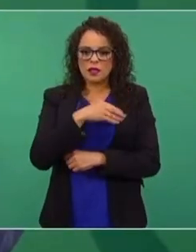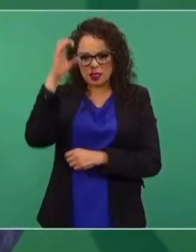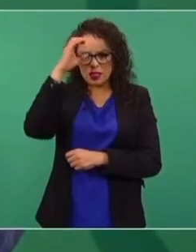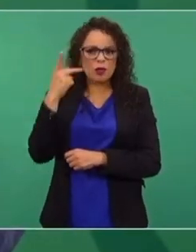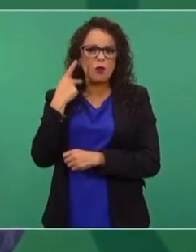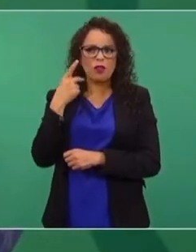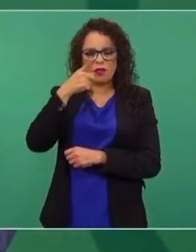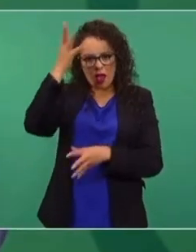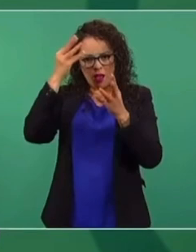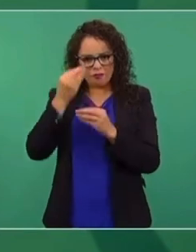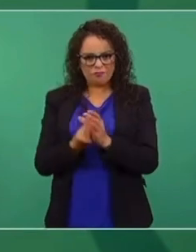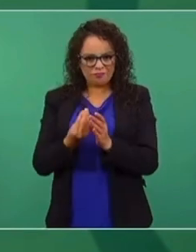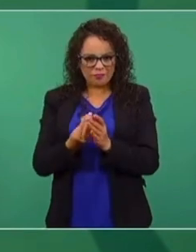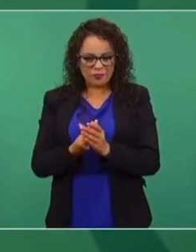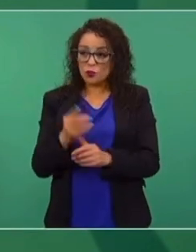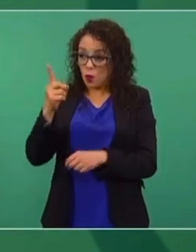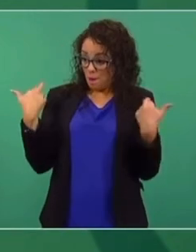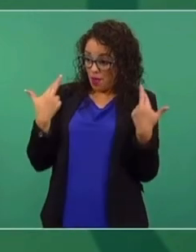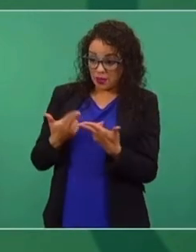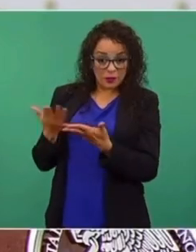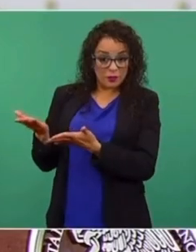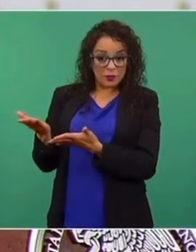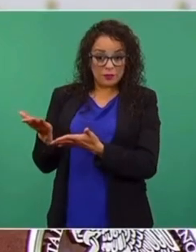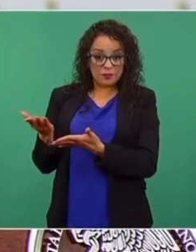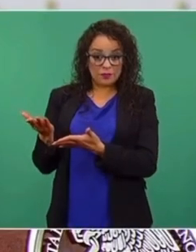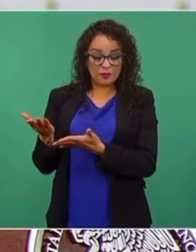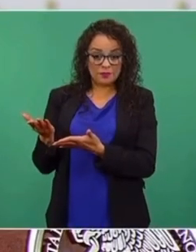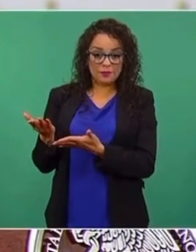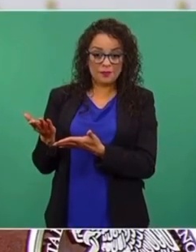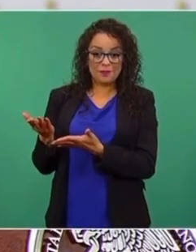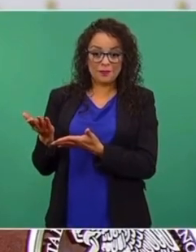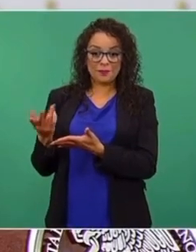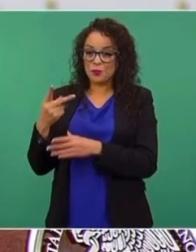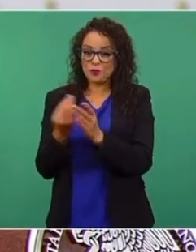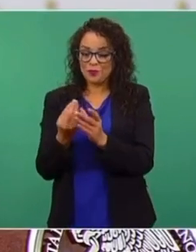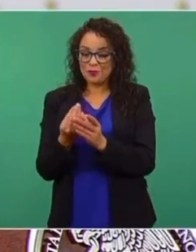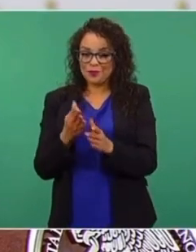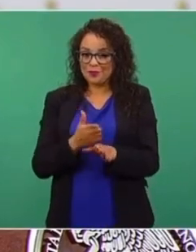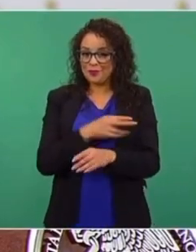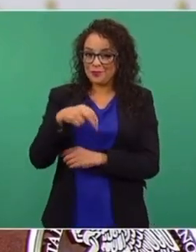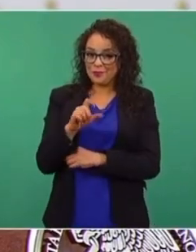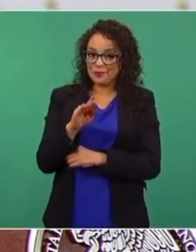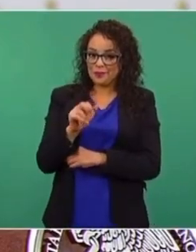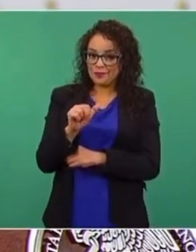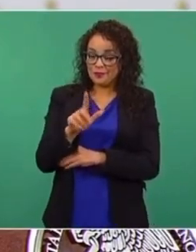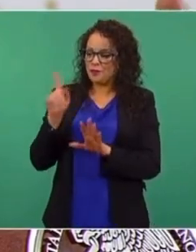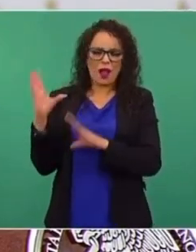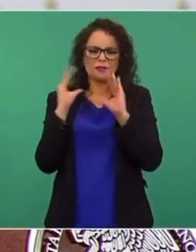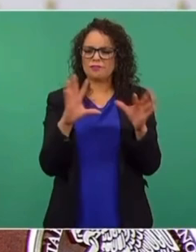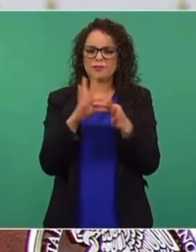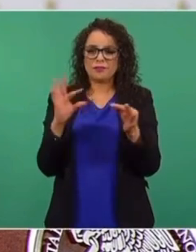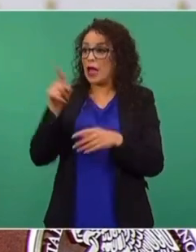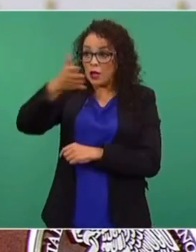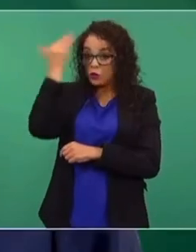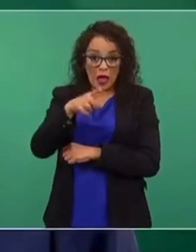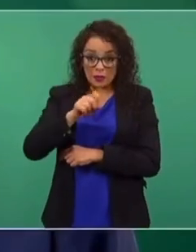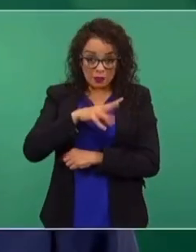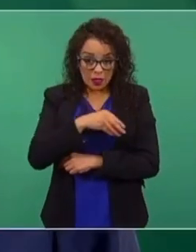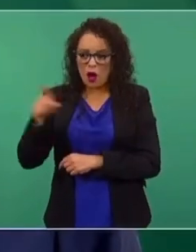ciencia política. Y un maestro de estos, de nuevo cuño neoliberal, desdice en la clase sin saber que era mi hijo.